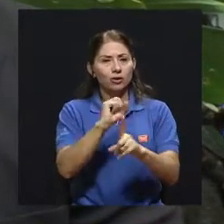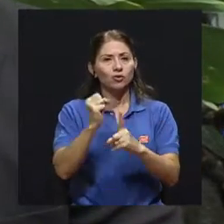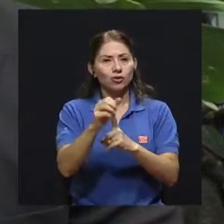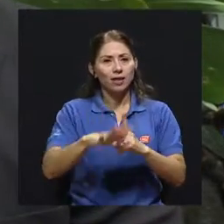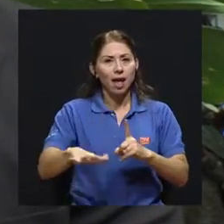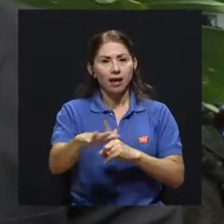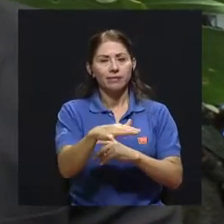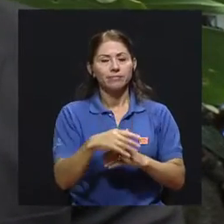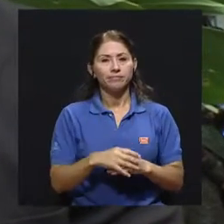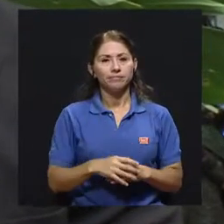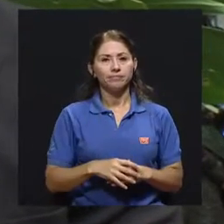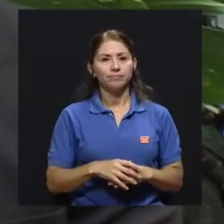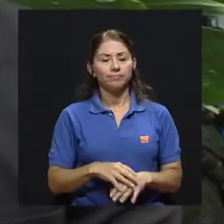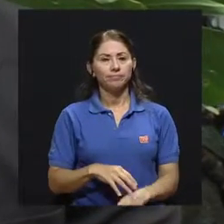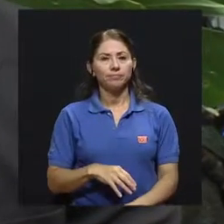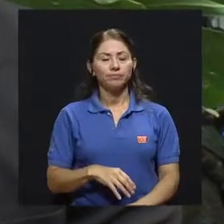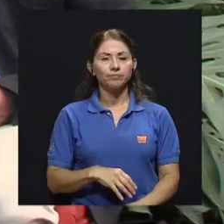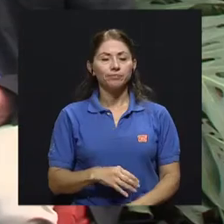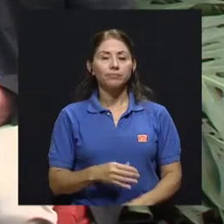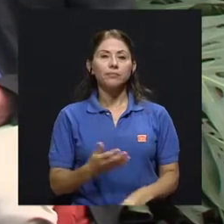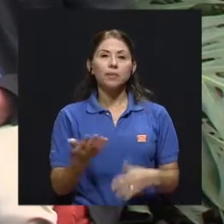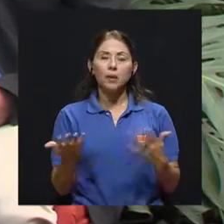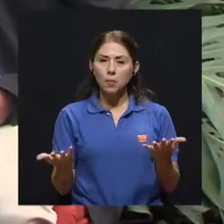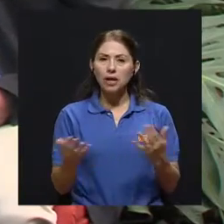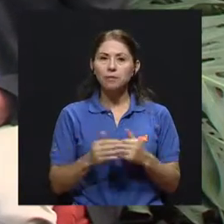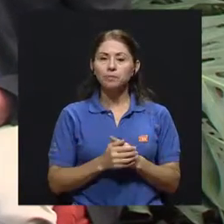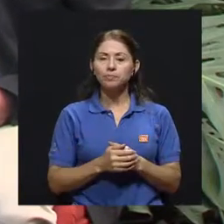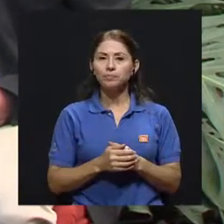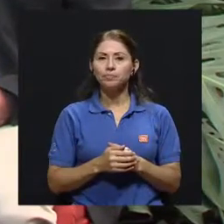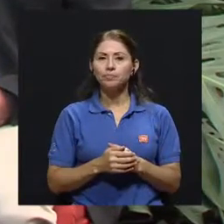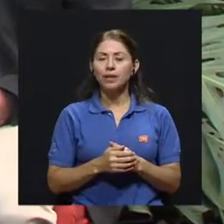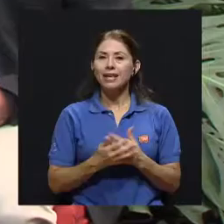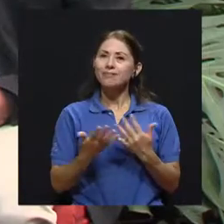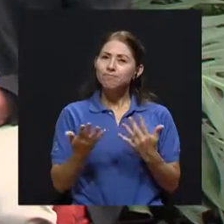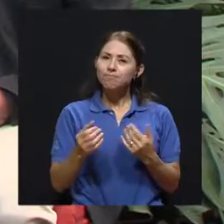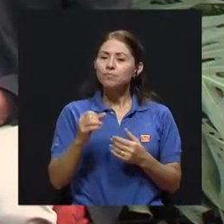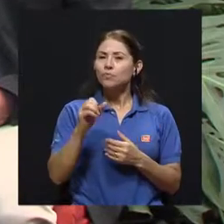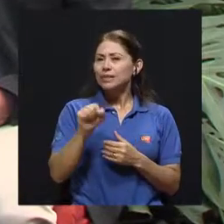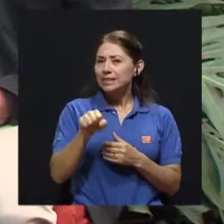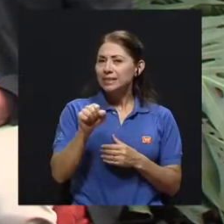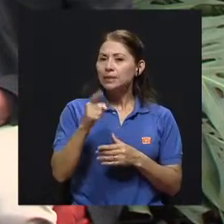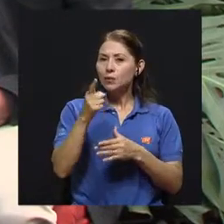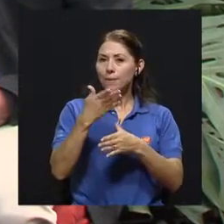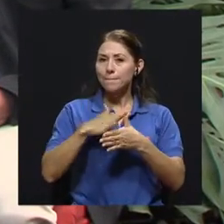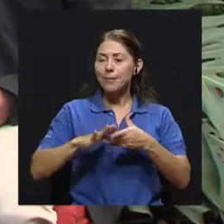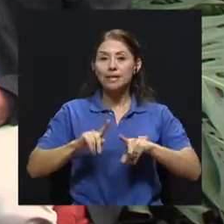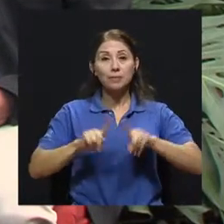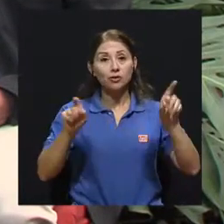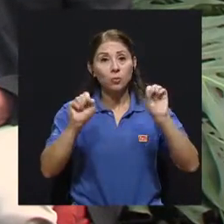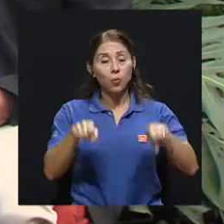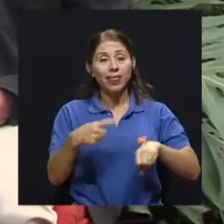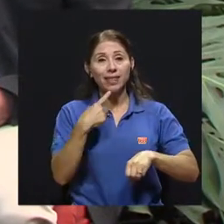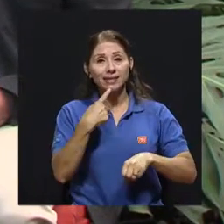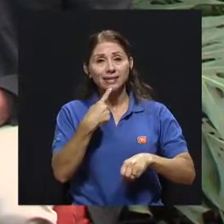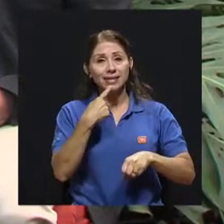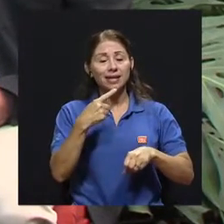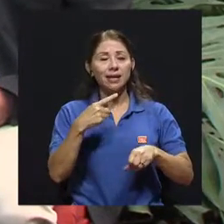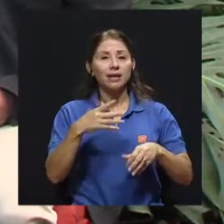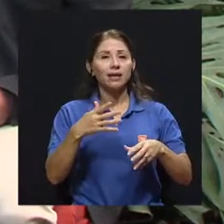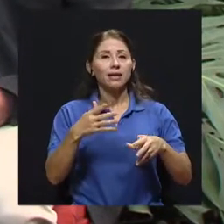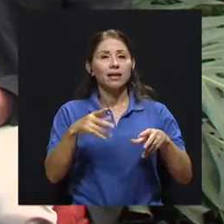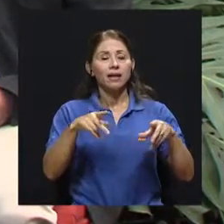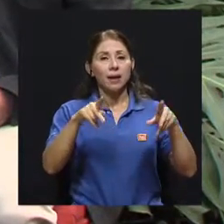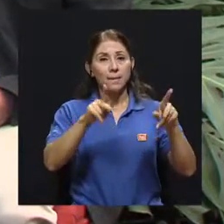ahorita la sociedad nos dicta. Bueno, en parte, pero podríamos decir que las personas